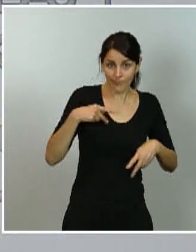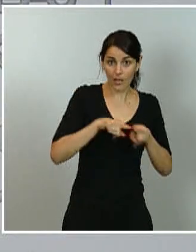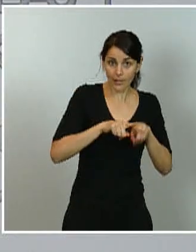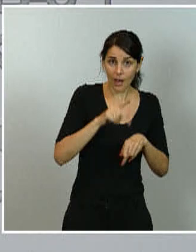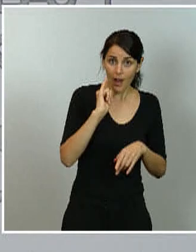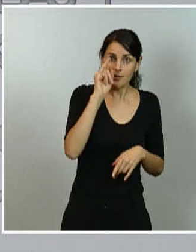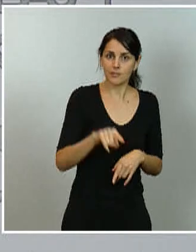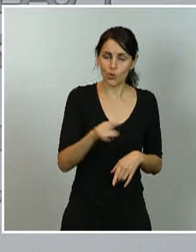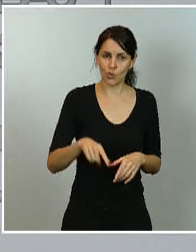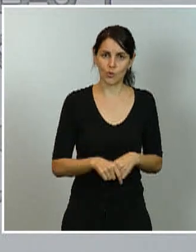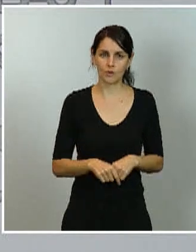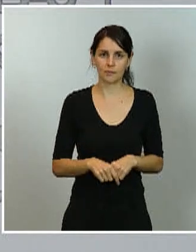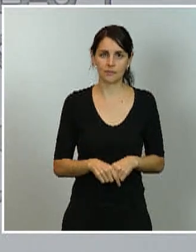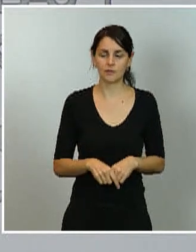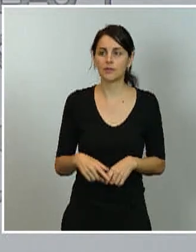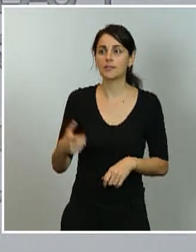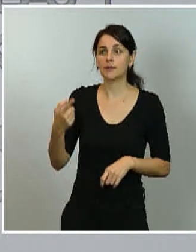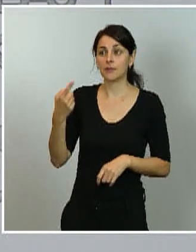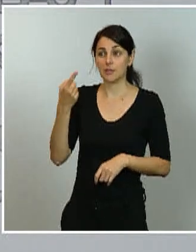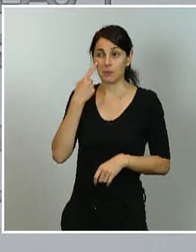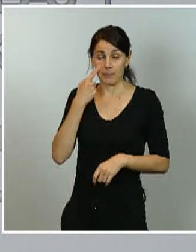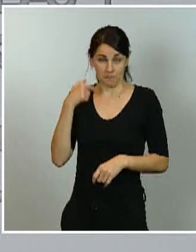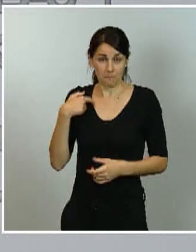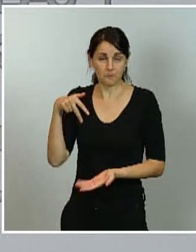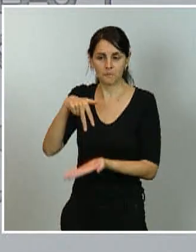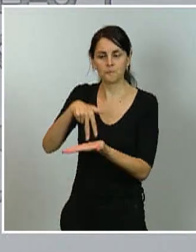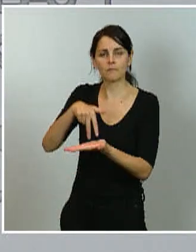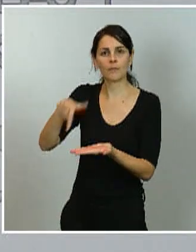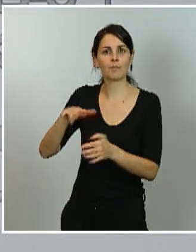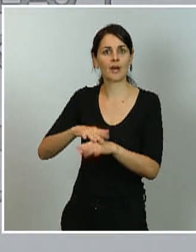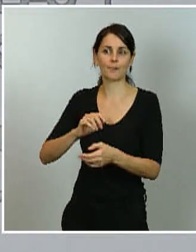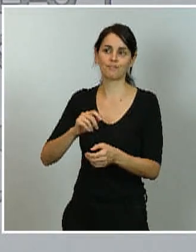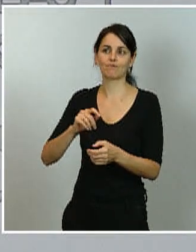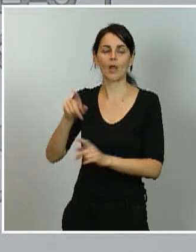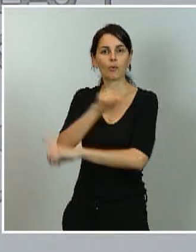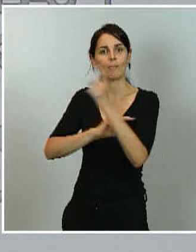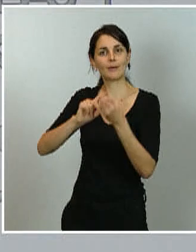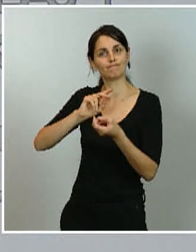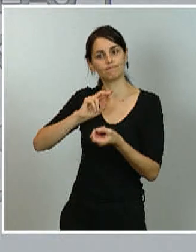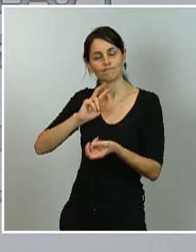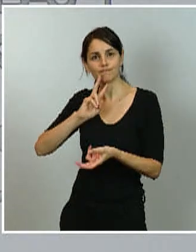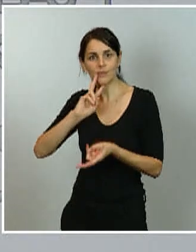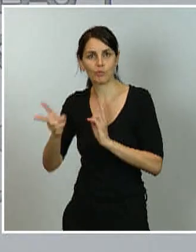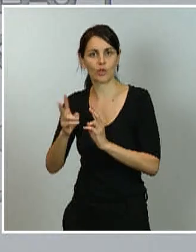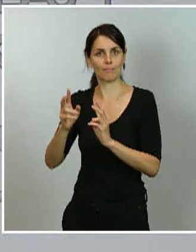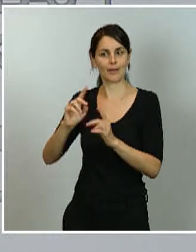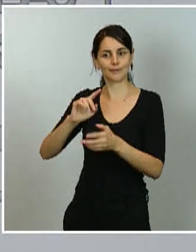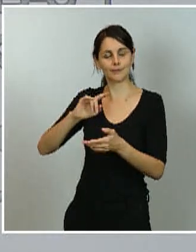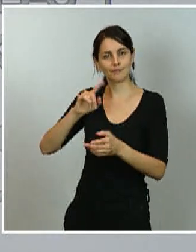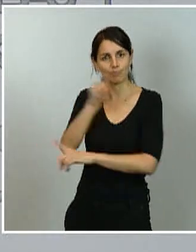y creo que hoy, si este acuerdo prospera mañana, esta propuesta que hará el interior, si creo que esta